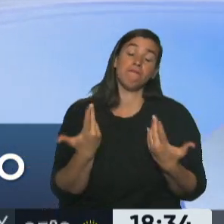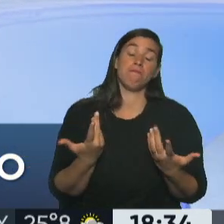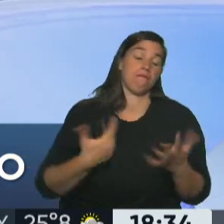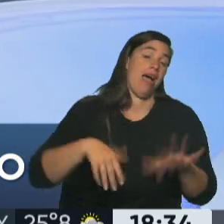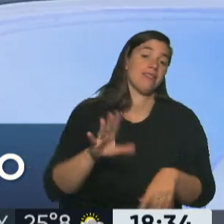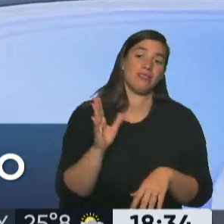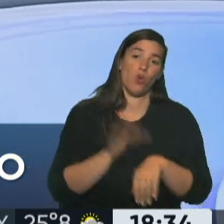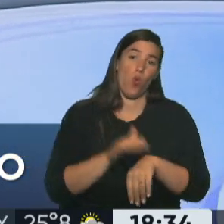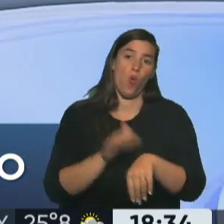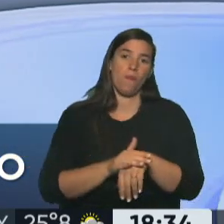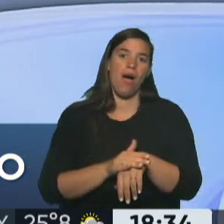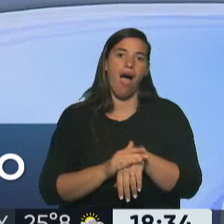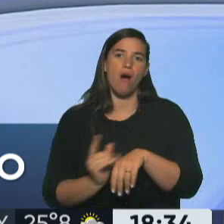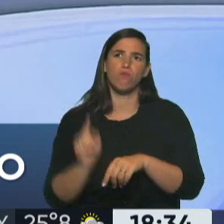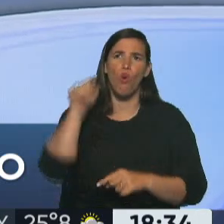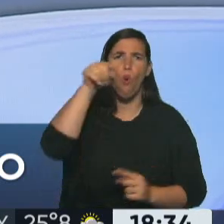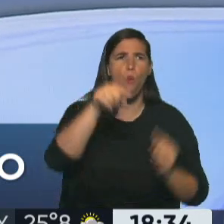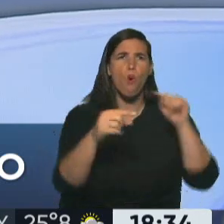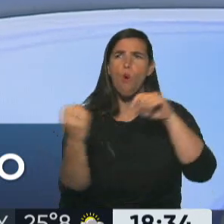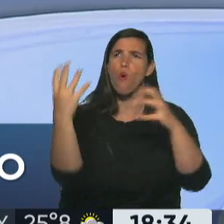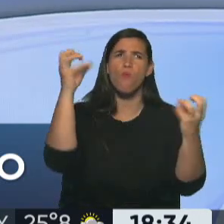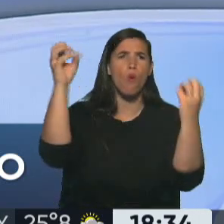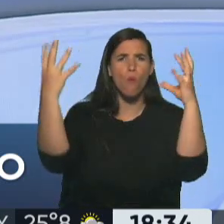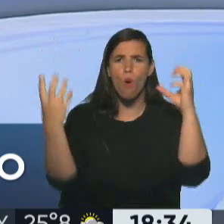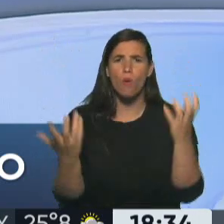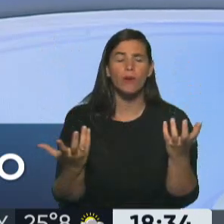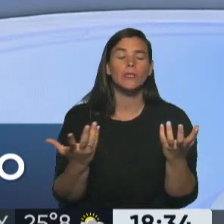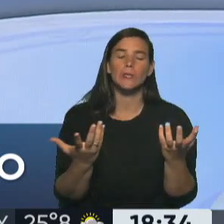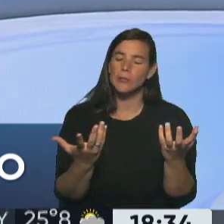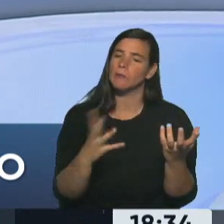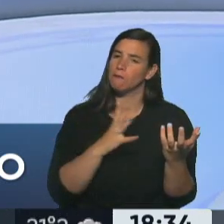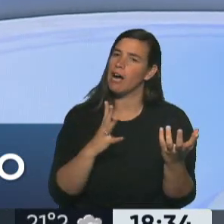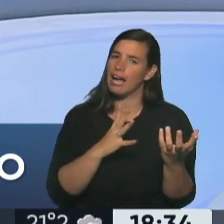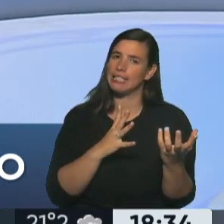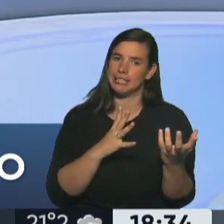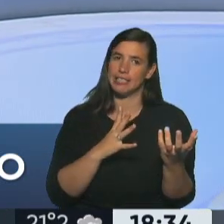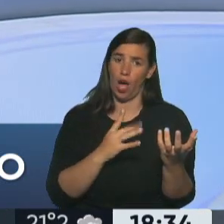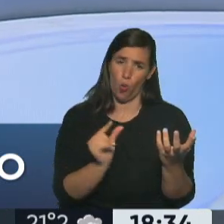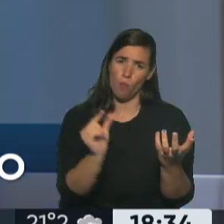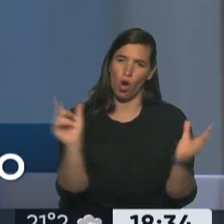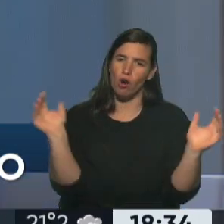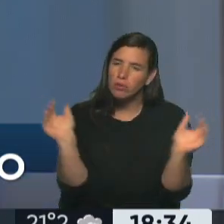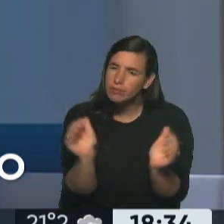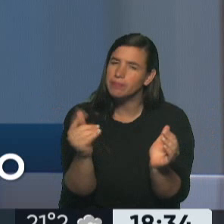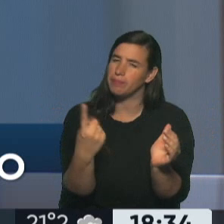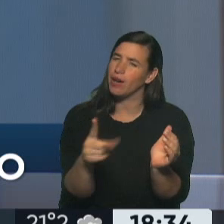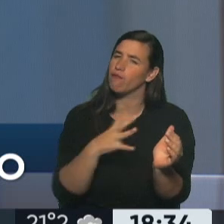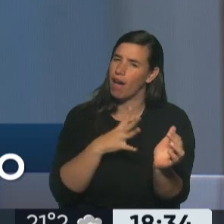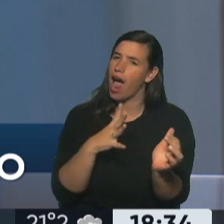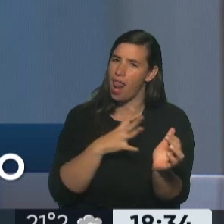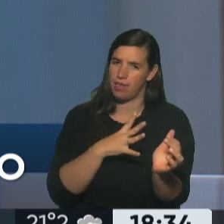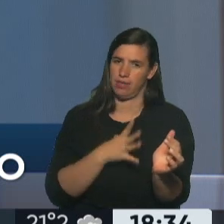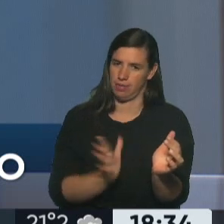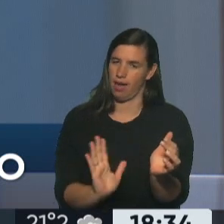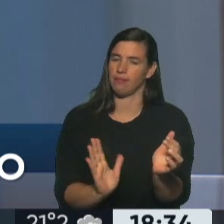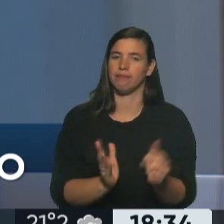va arrestando, pero todavía falta por hacer, no? Verás, un camino medio largo todavía. realidad, yo hablaba recién con Verónica,